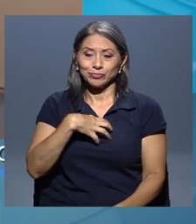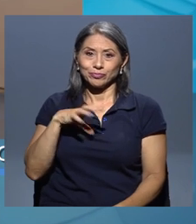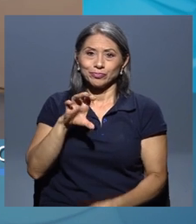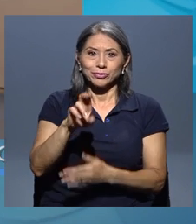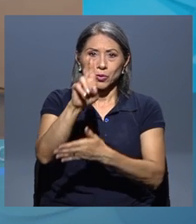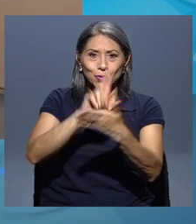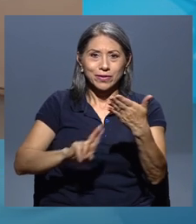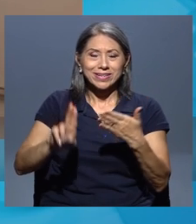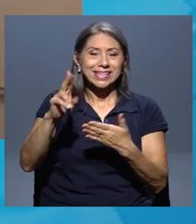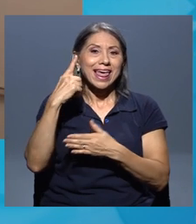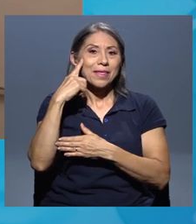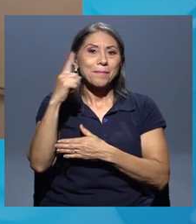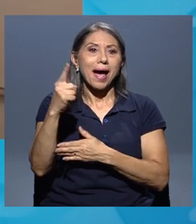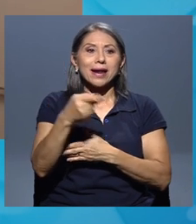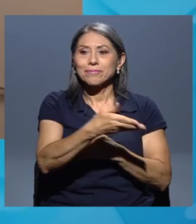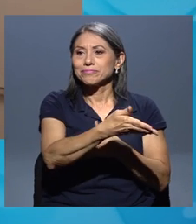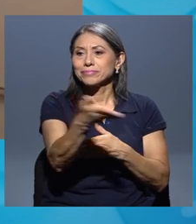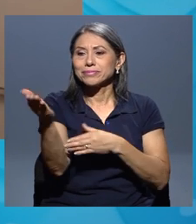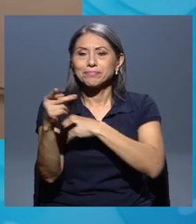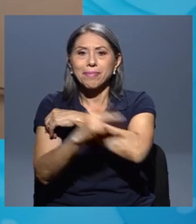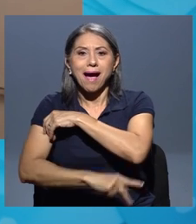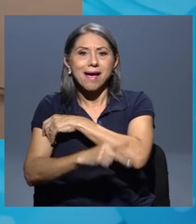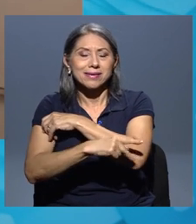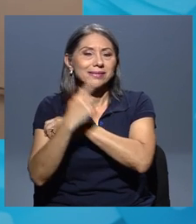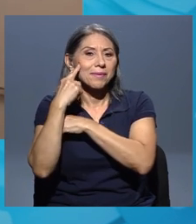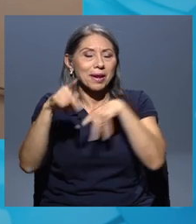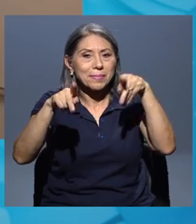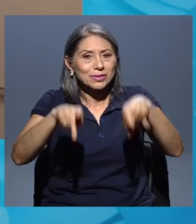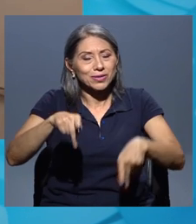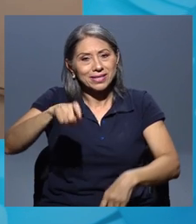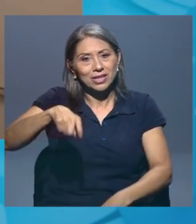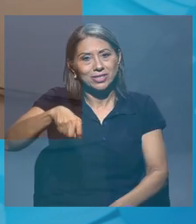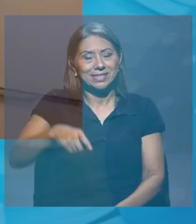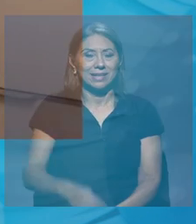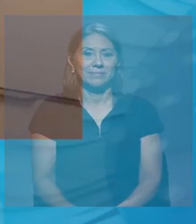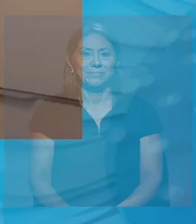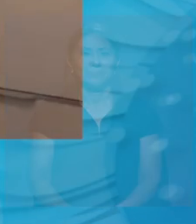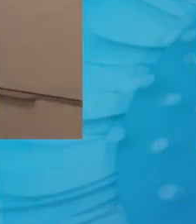el resto del país y para estas poblaciones que tanto lo necesitan.